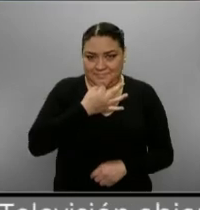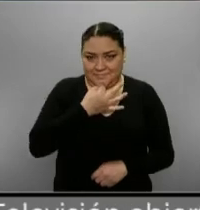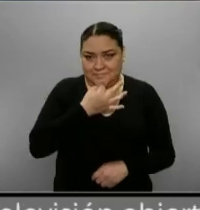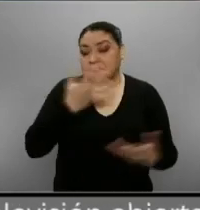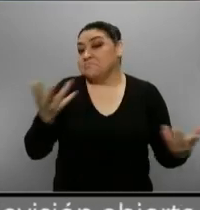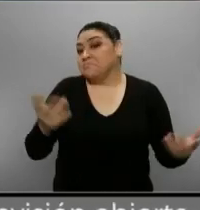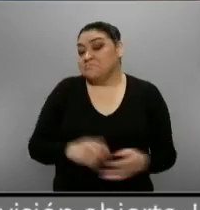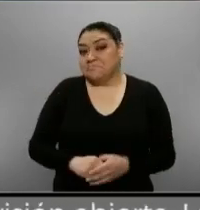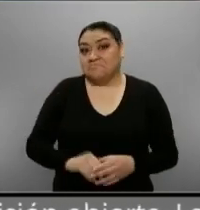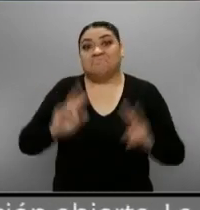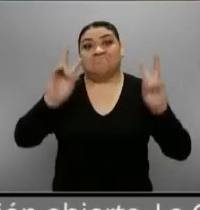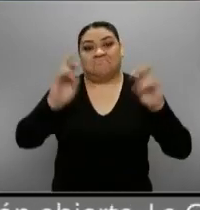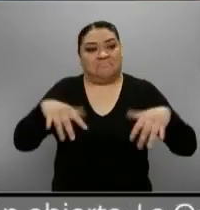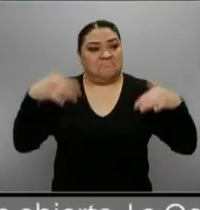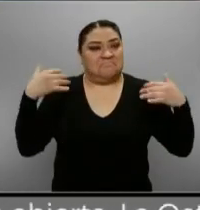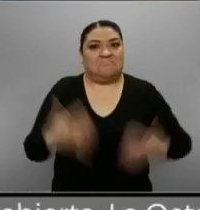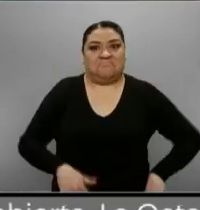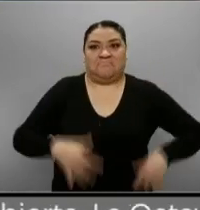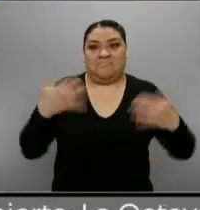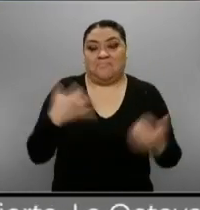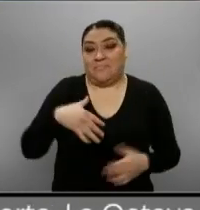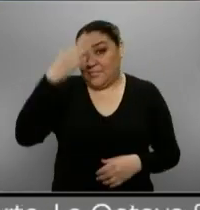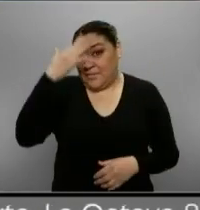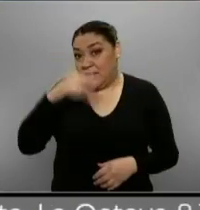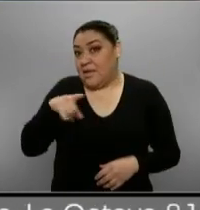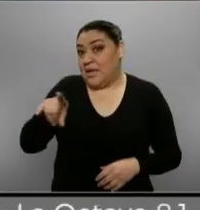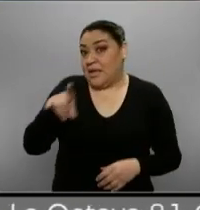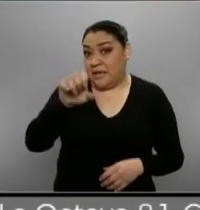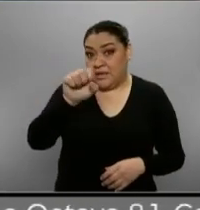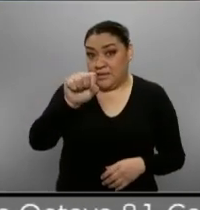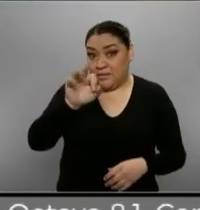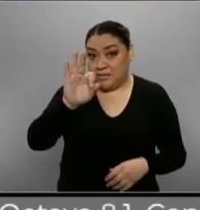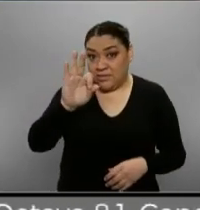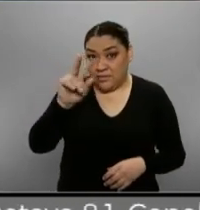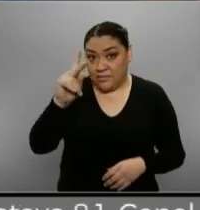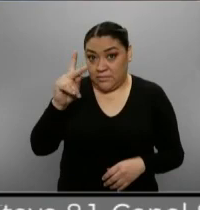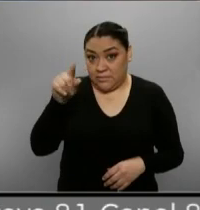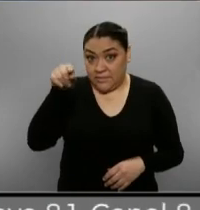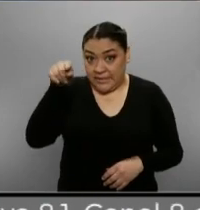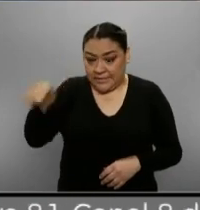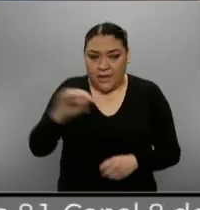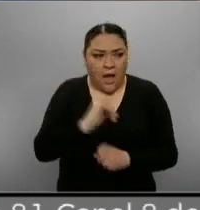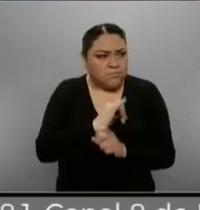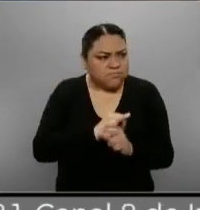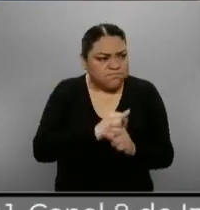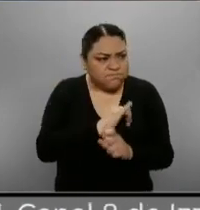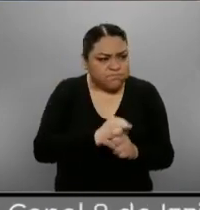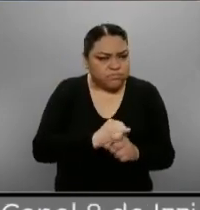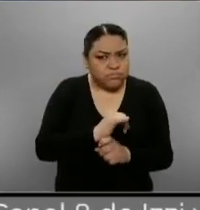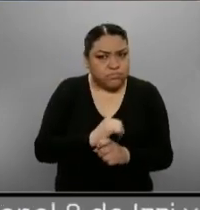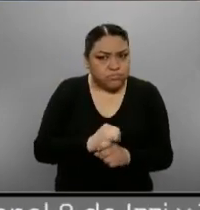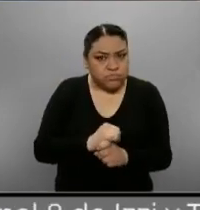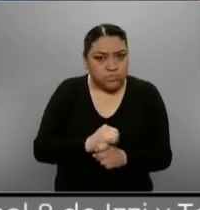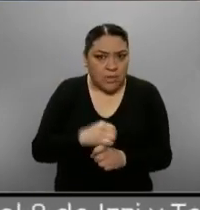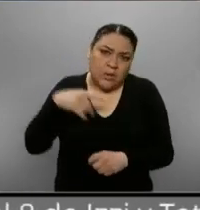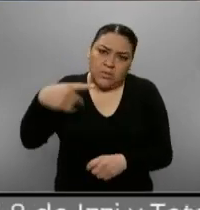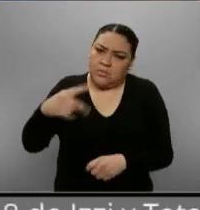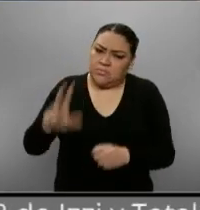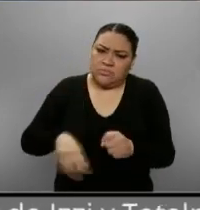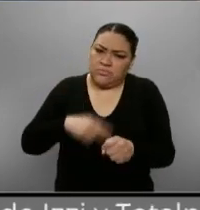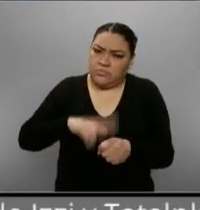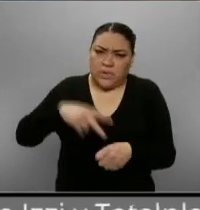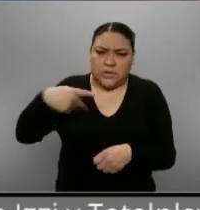Pues es un asuntazo. La verdad es que si la Secretaría de la Función Pública está haciendo esta investigación como parte de sus